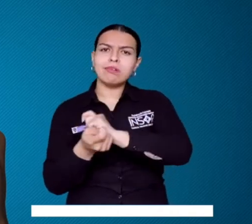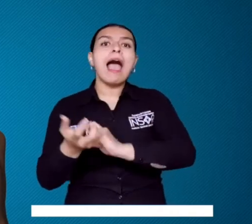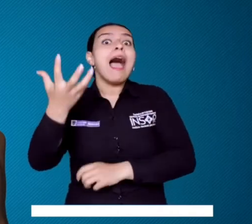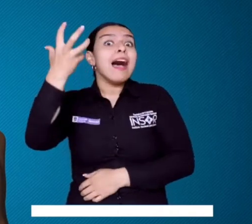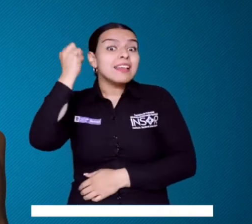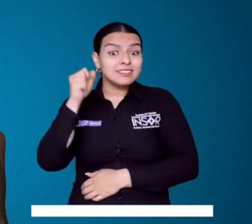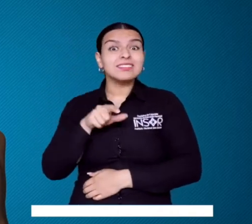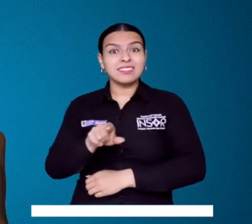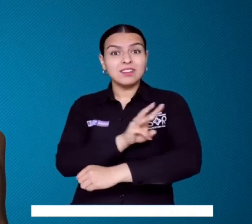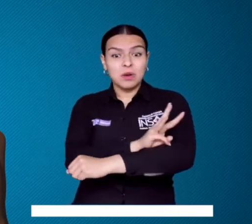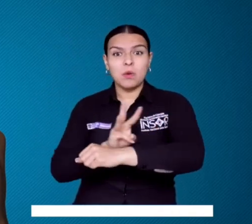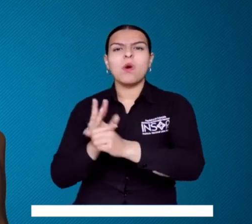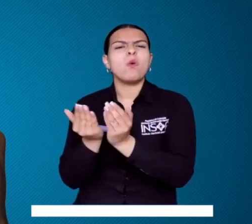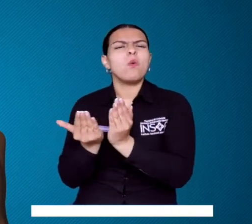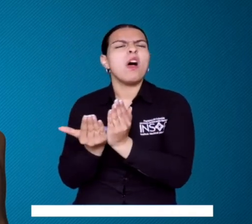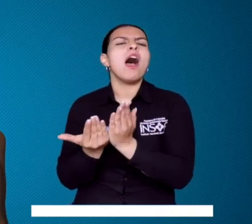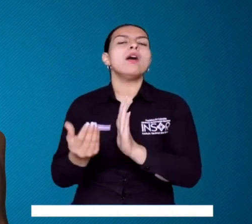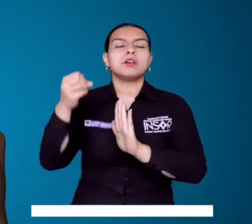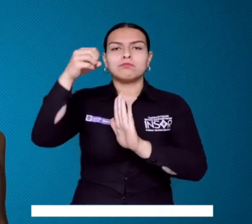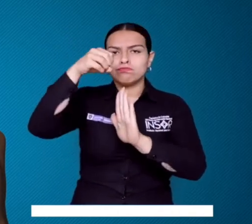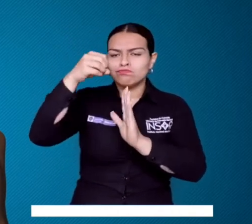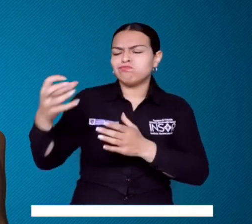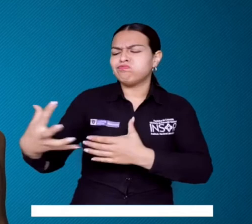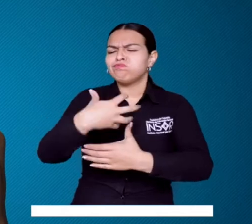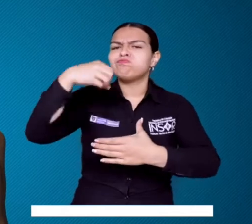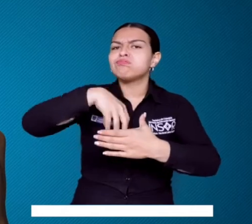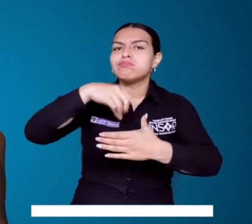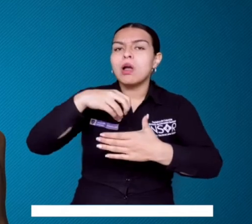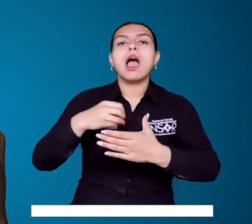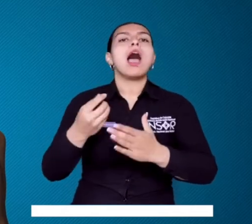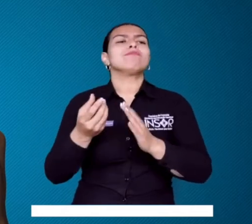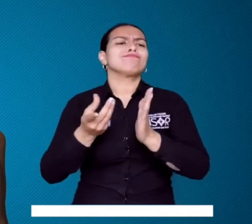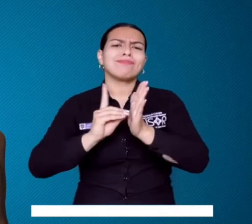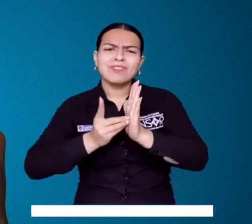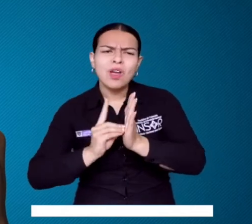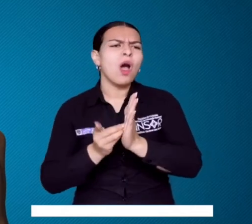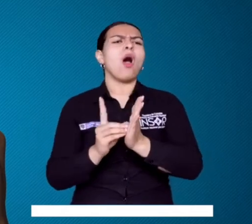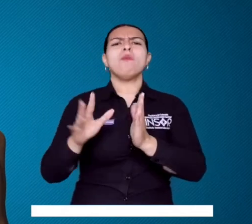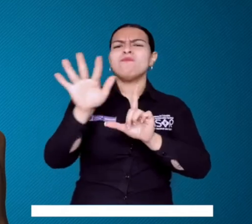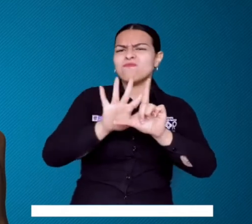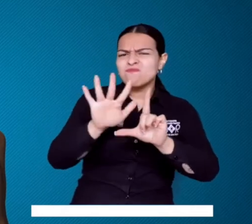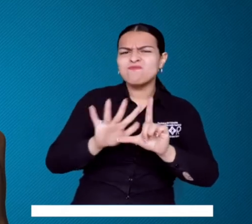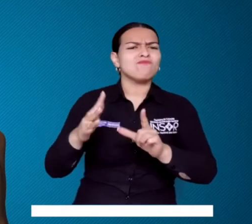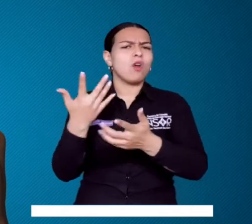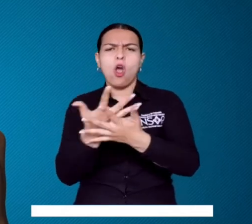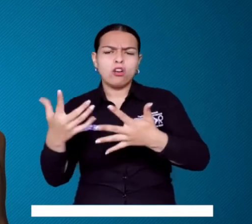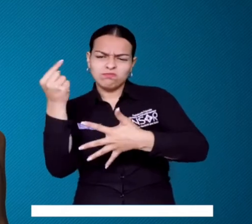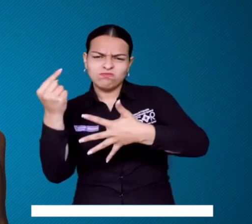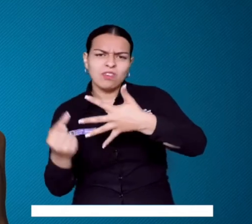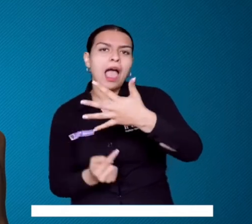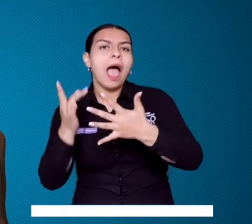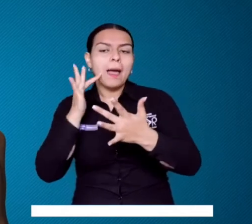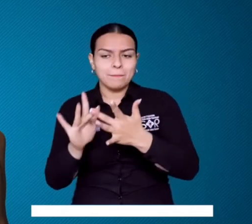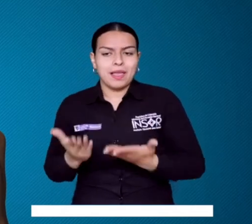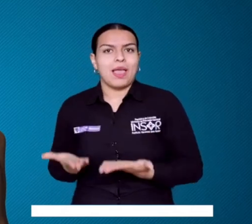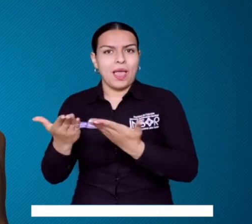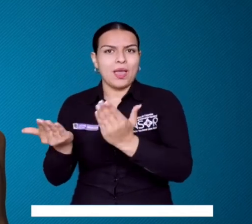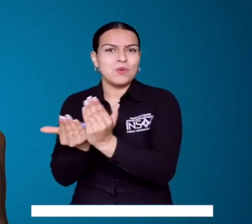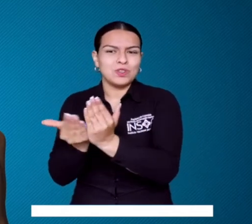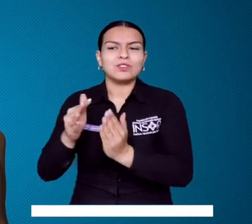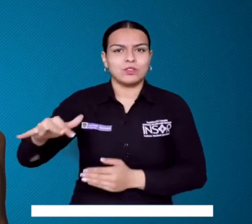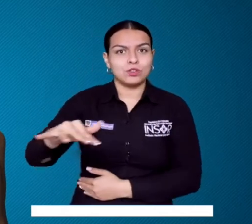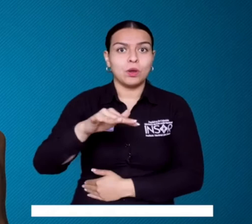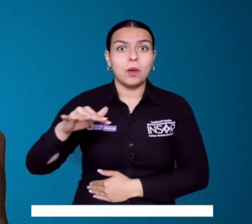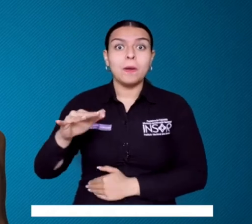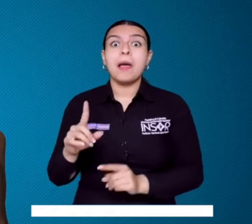funcionando como un repositorio de información, tanto audiovisual como documentos, diccionarios de lengua de señas y demás instrumentos